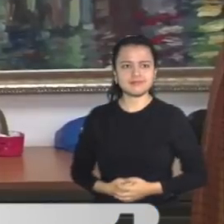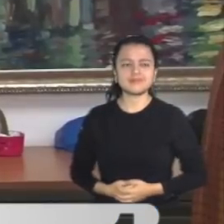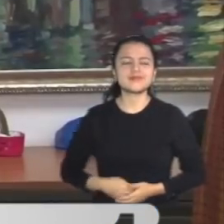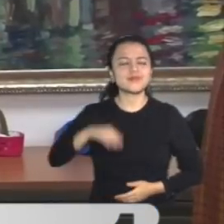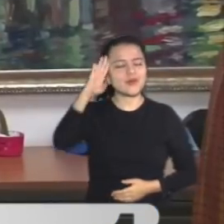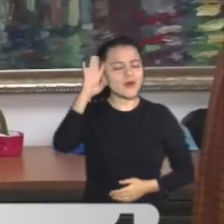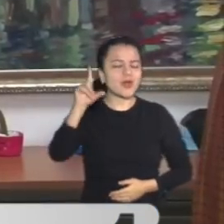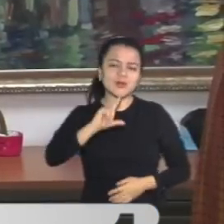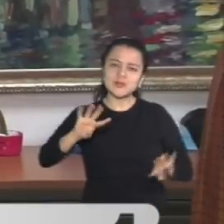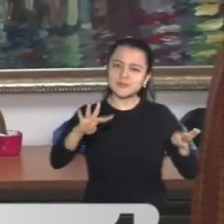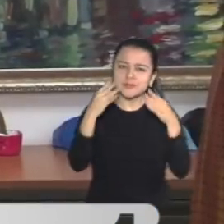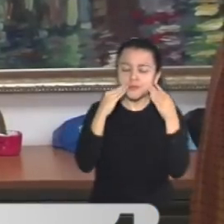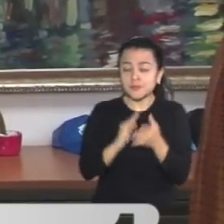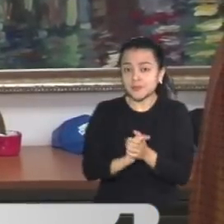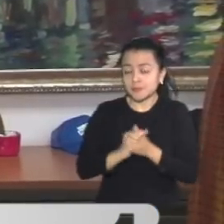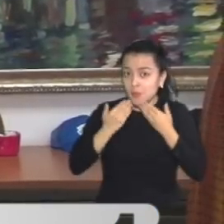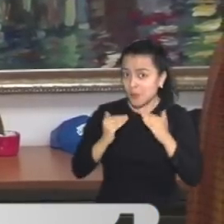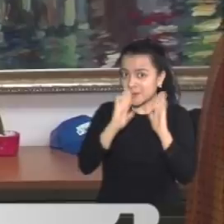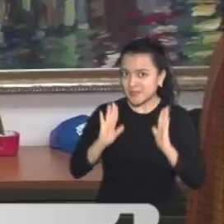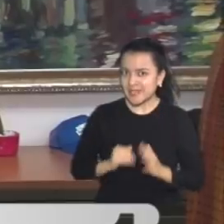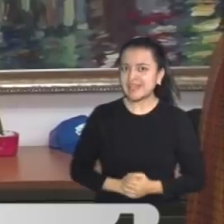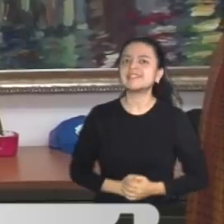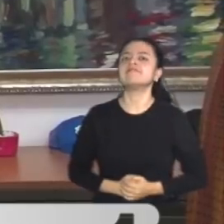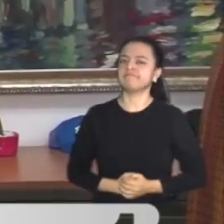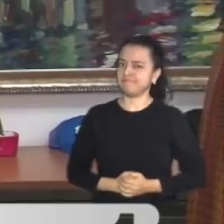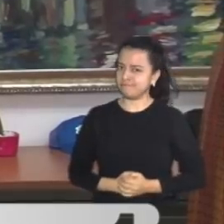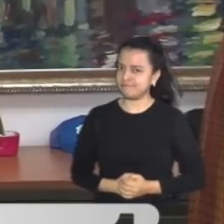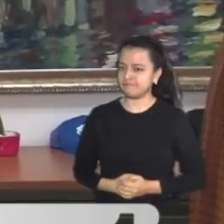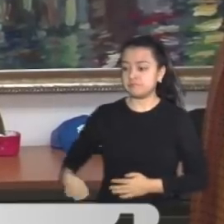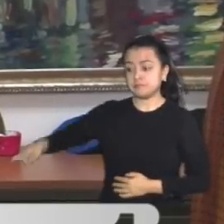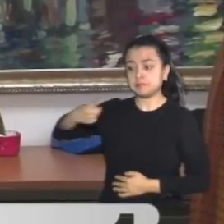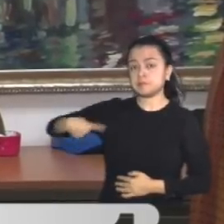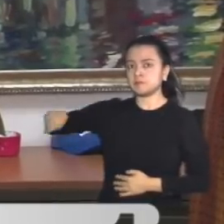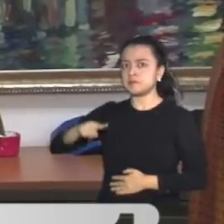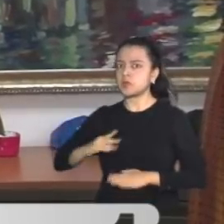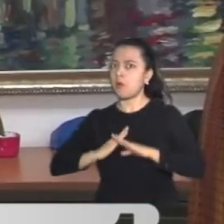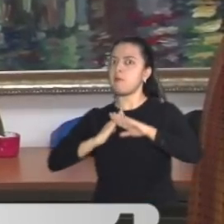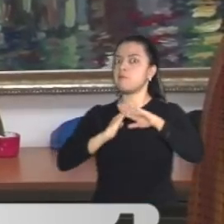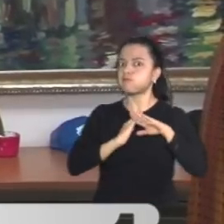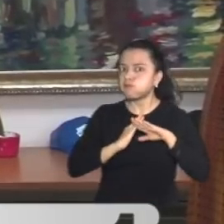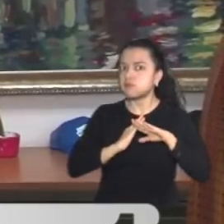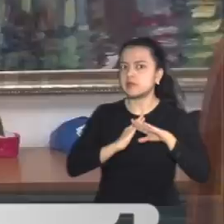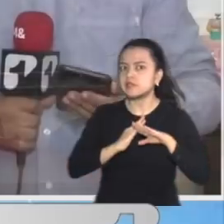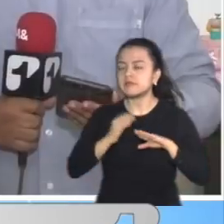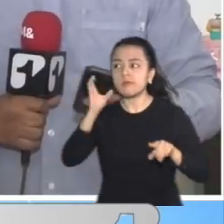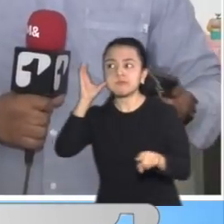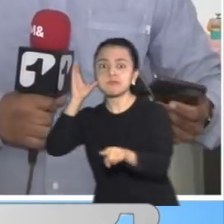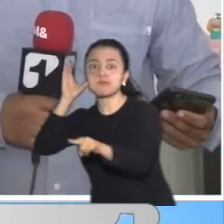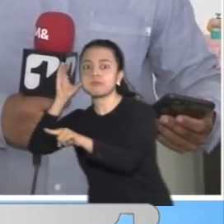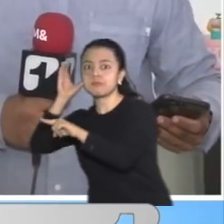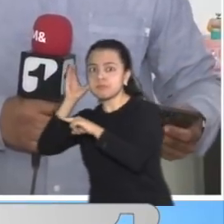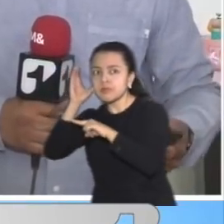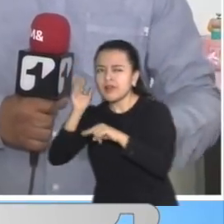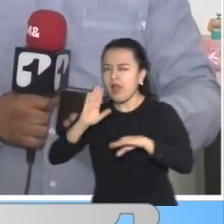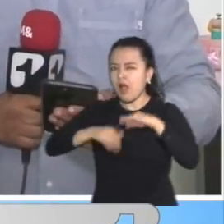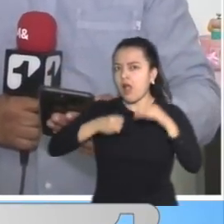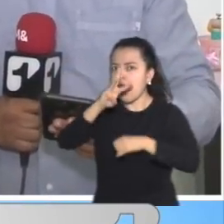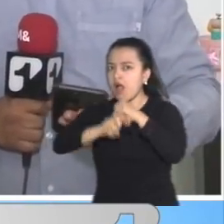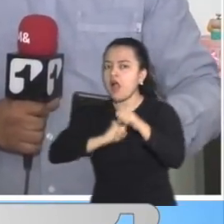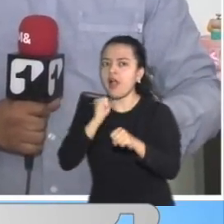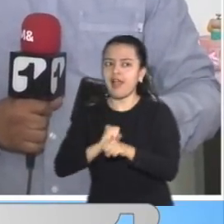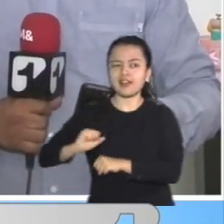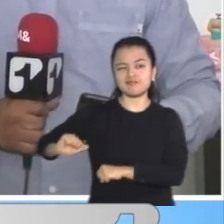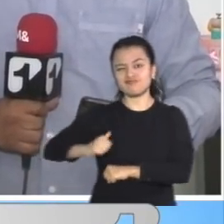Hola, Luisa y televidentes. Muy buenos días. Pues esta es una medida preventiva que se toma para evitar que los menores de edad